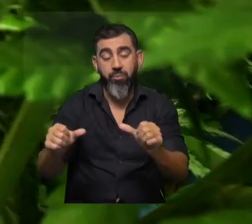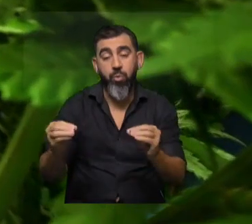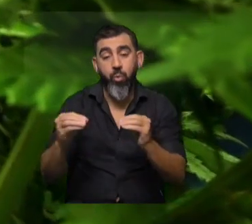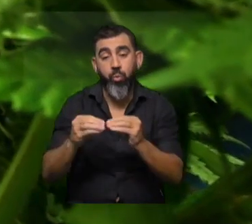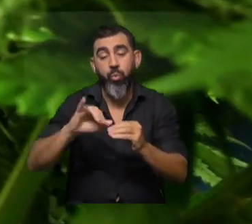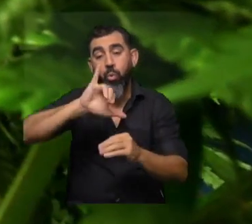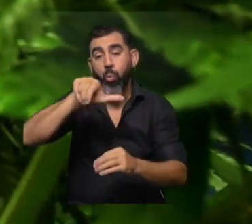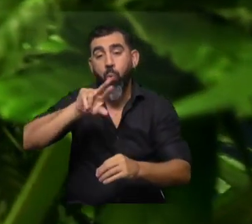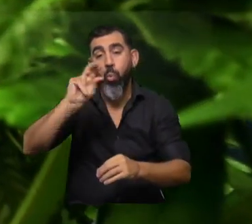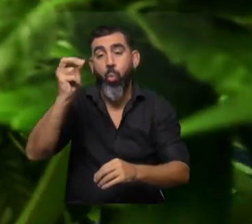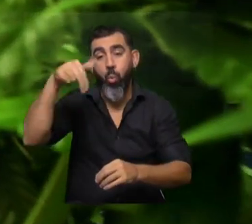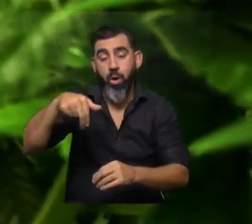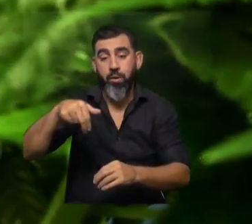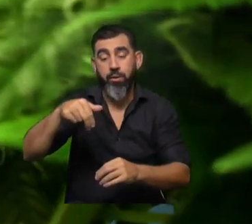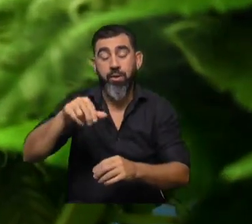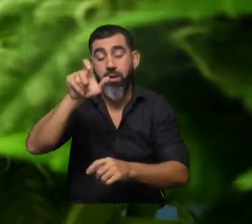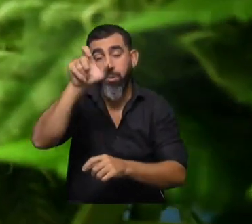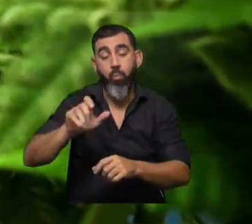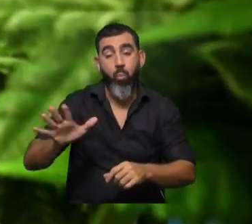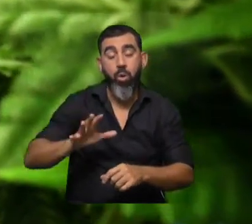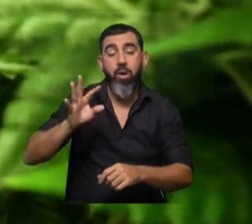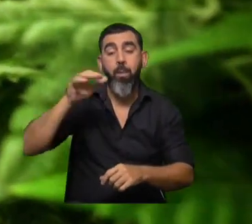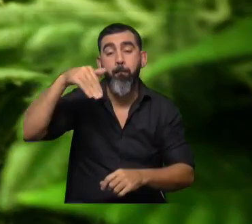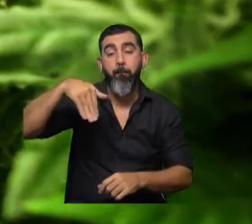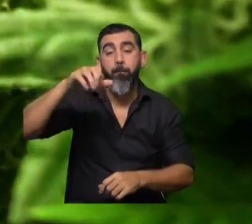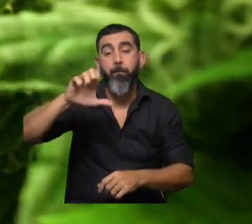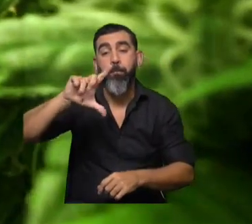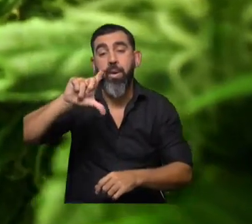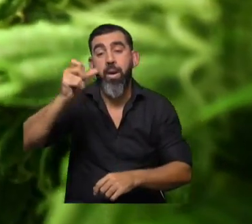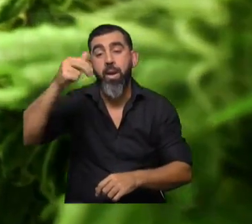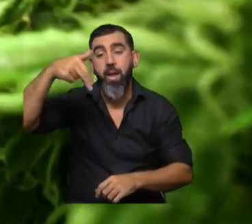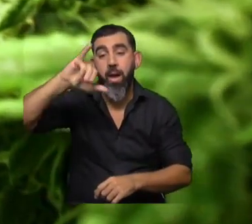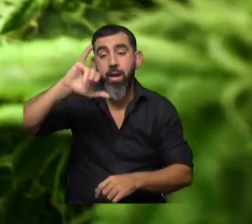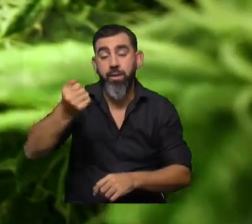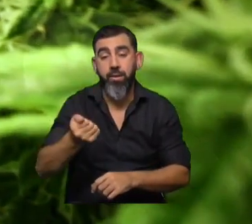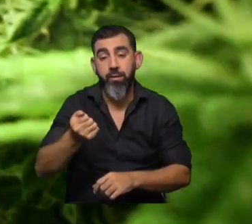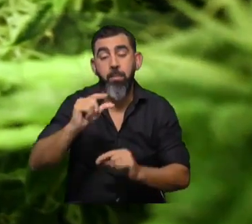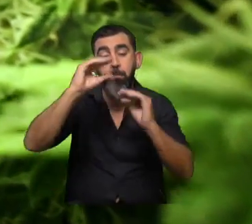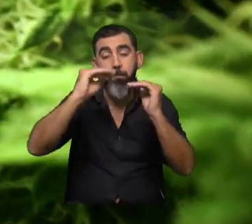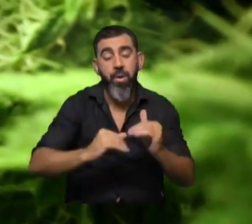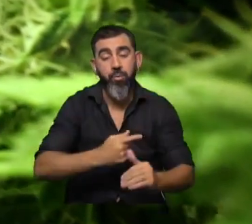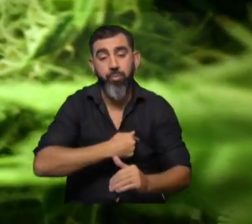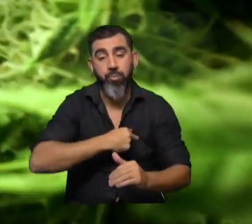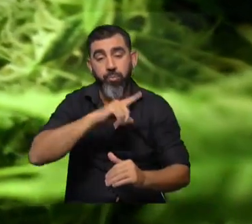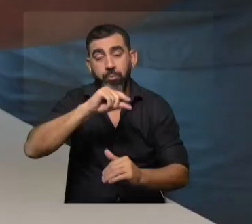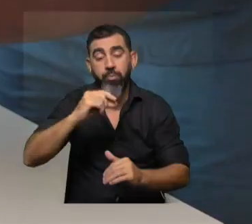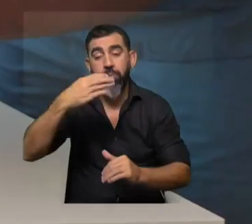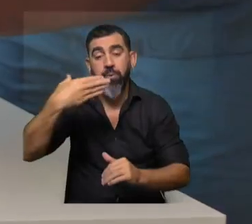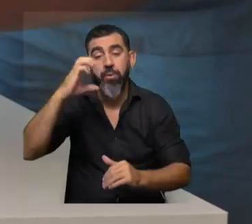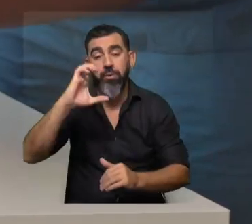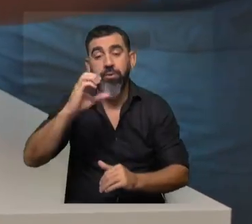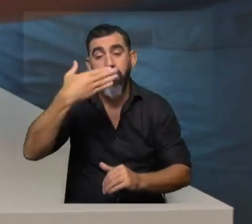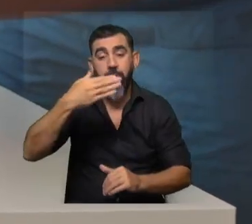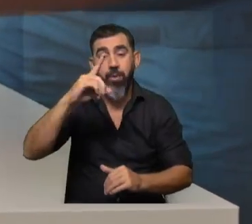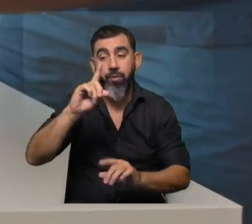la tesista es Melania Richetto, la frecuencia cardíaca fue menor en los perros que habían tomado CBD versus los que